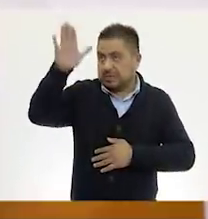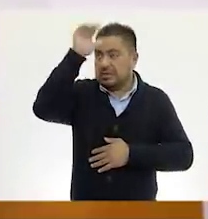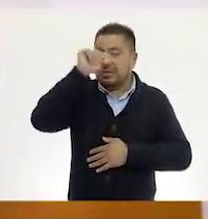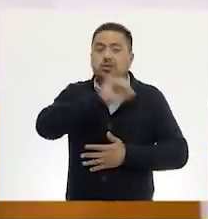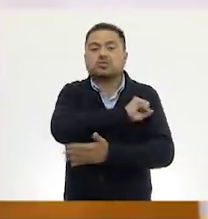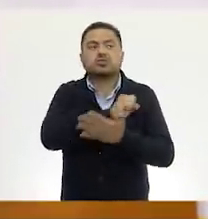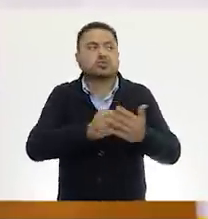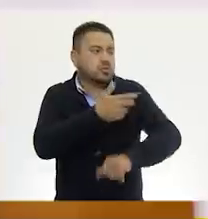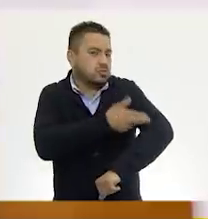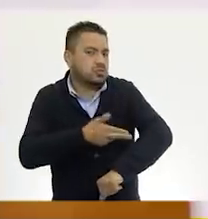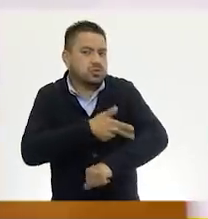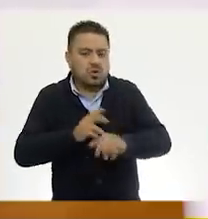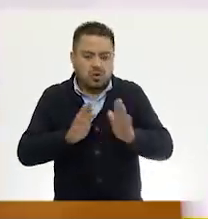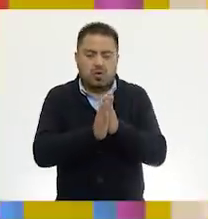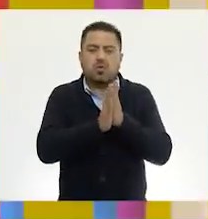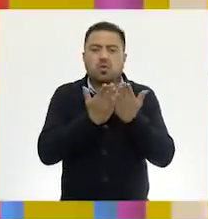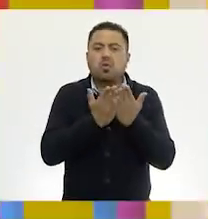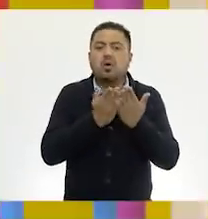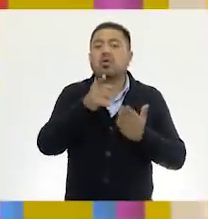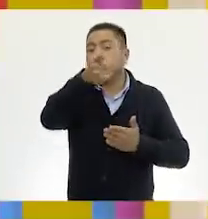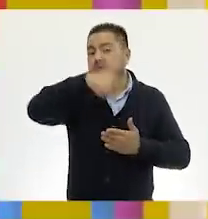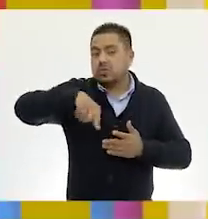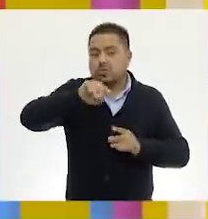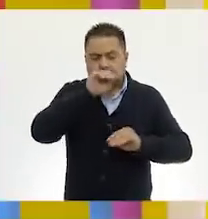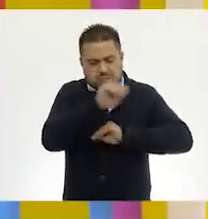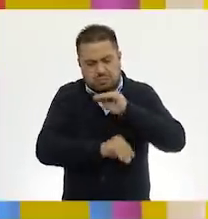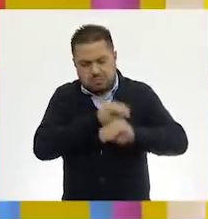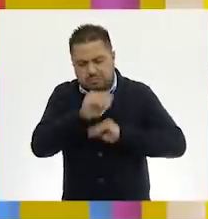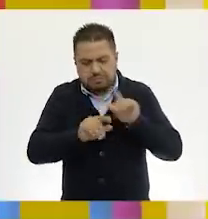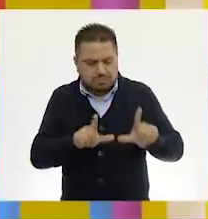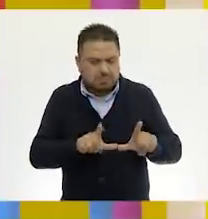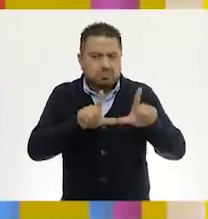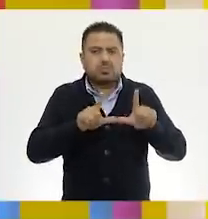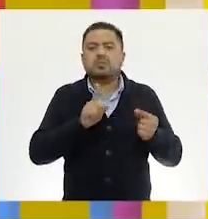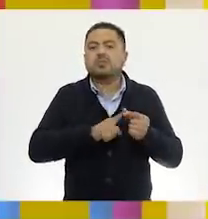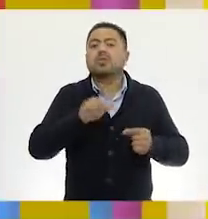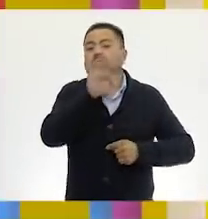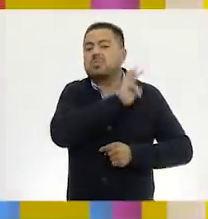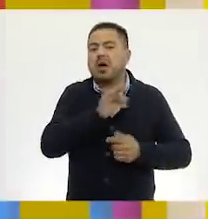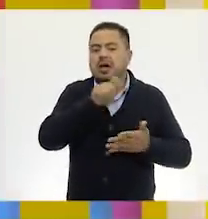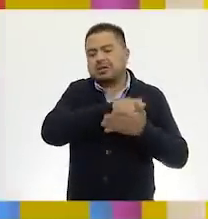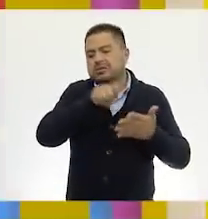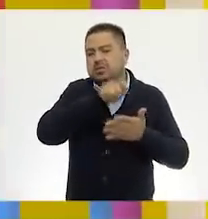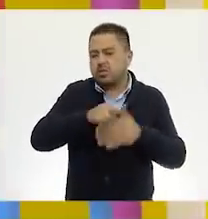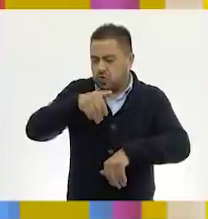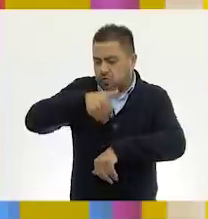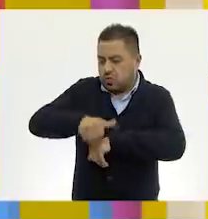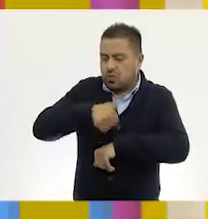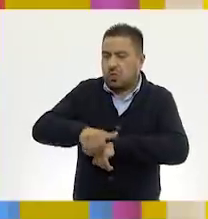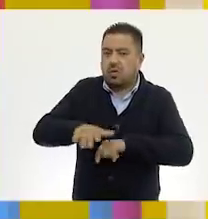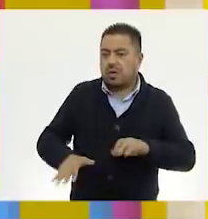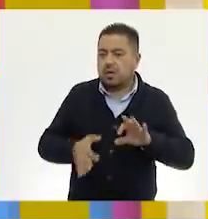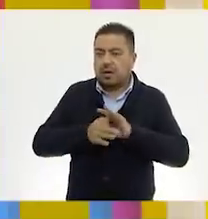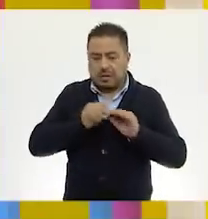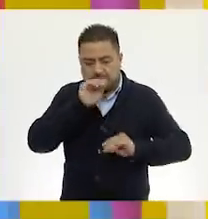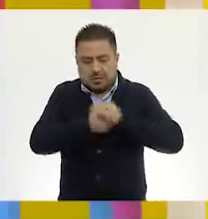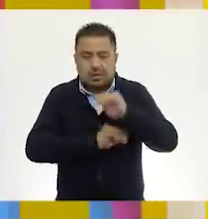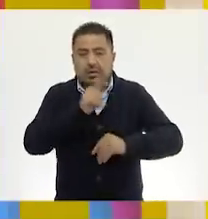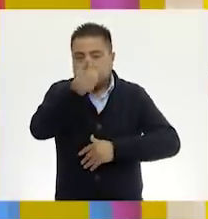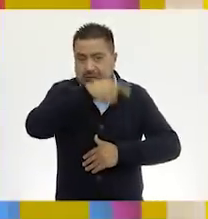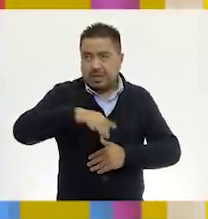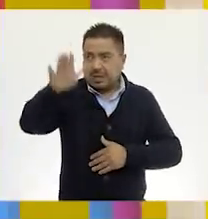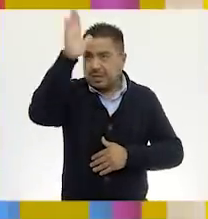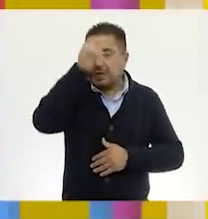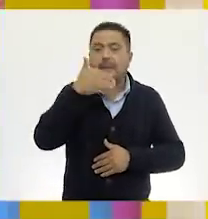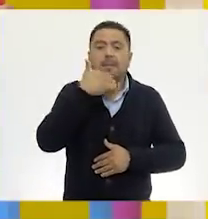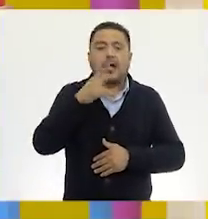les solicita su libro de desafíos. Entonces, ustedes construir las tarjetas donde van a escribir la cantidad que van a construir. Recuérdenlo muy